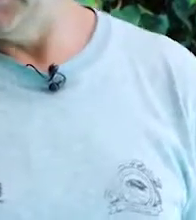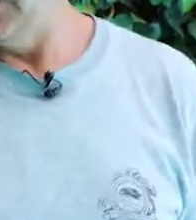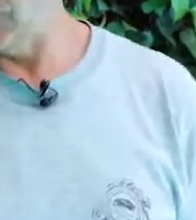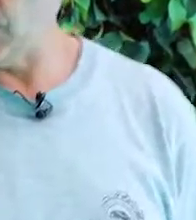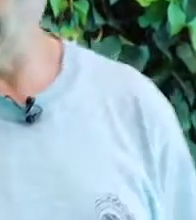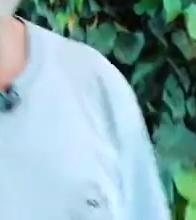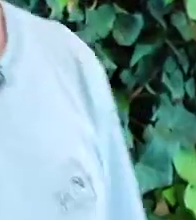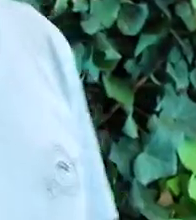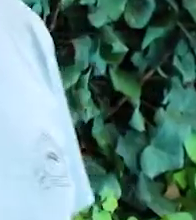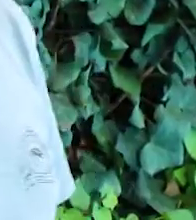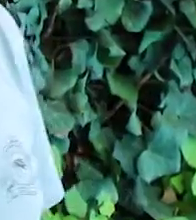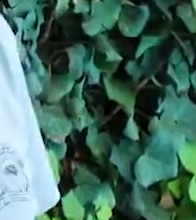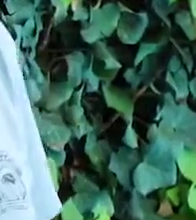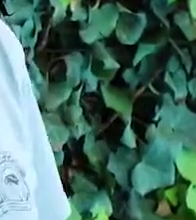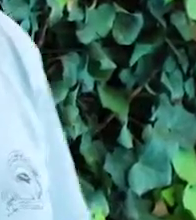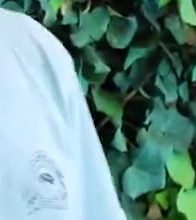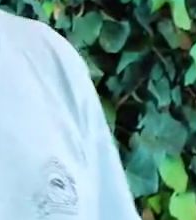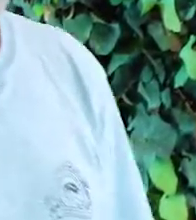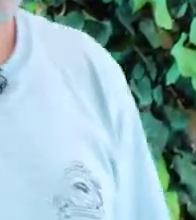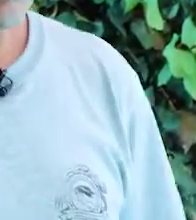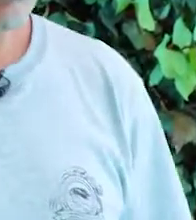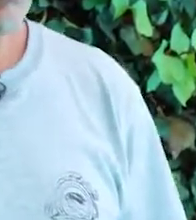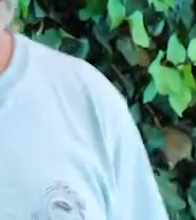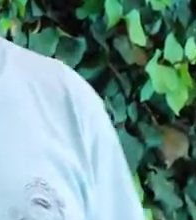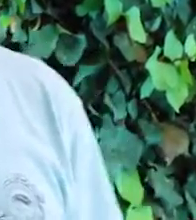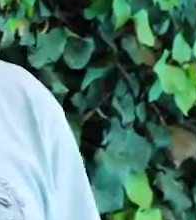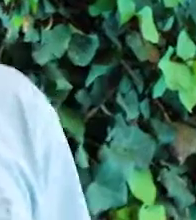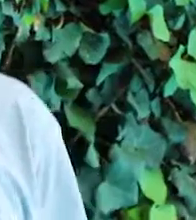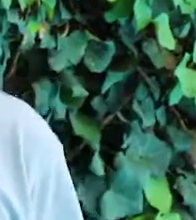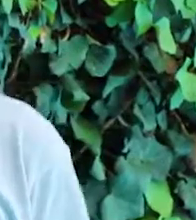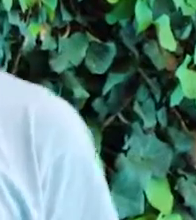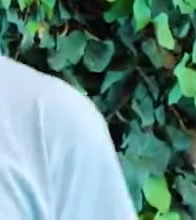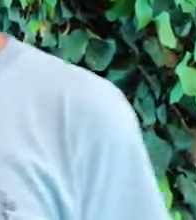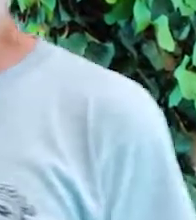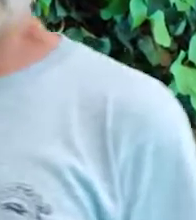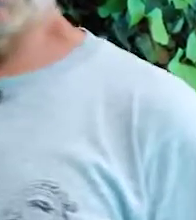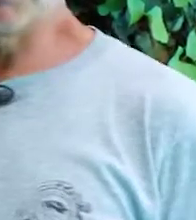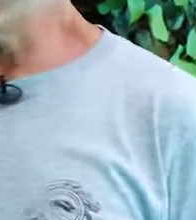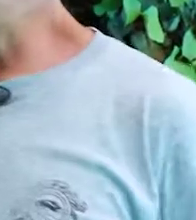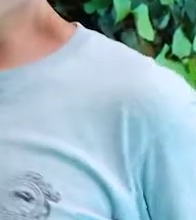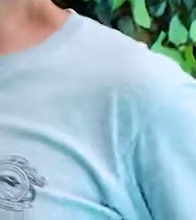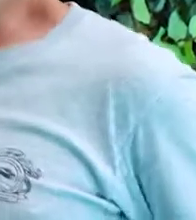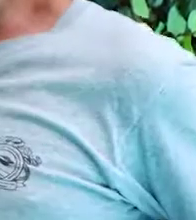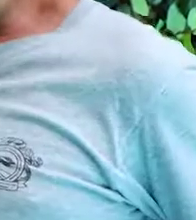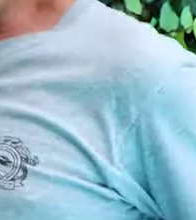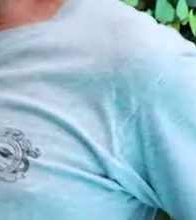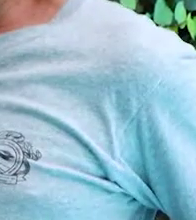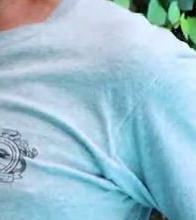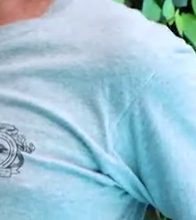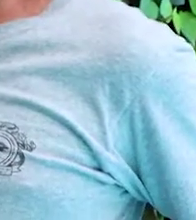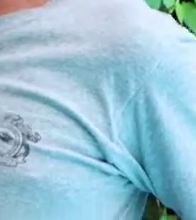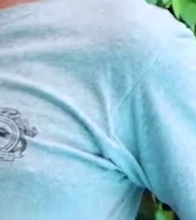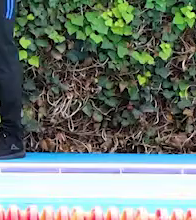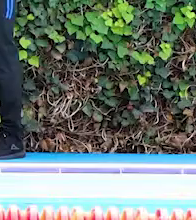hacer, Jair? Nos vamos a acostar y nos vamos a poner boca arriba, poniendo los codos